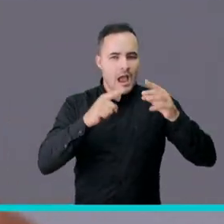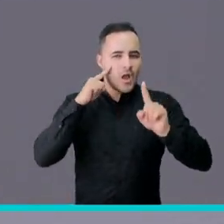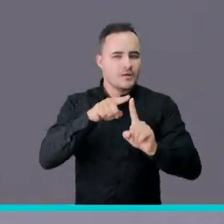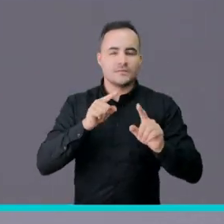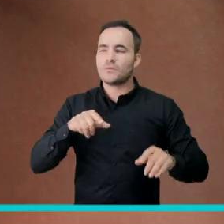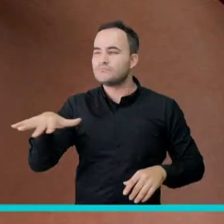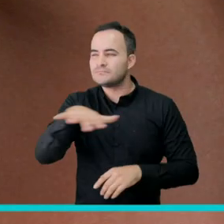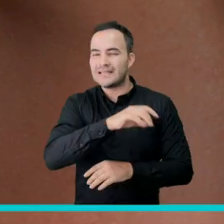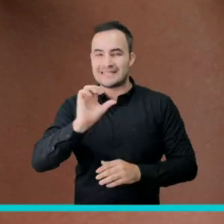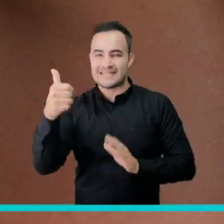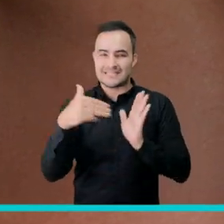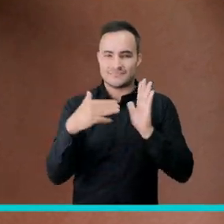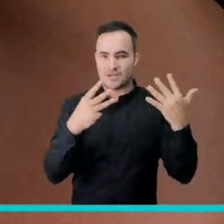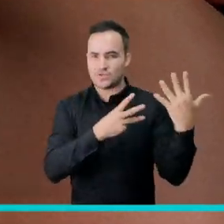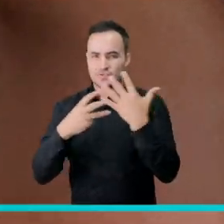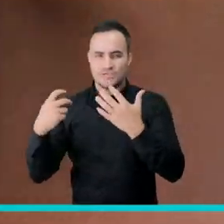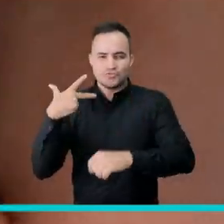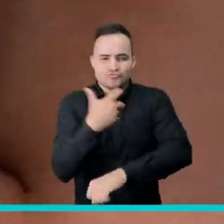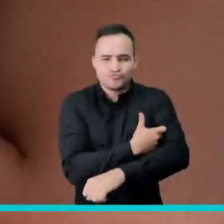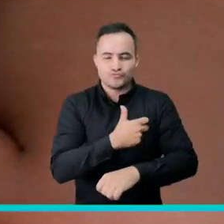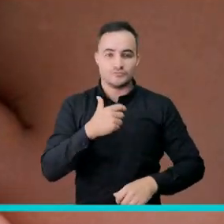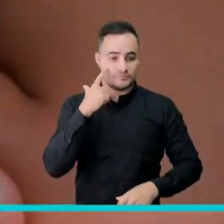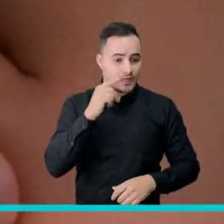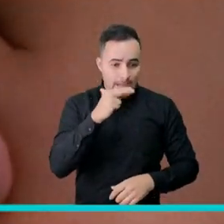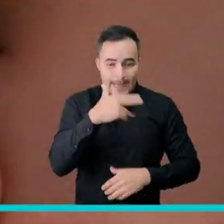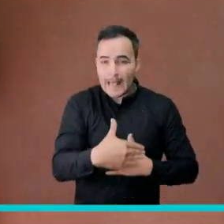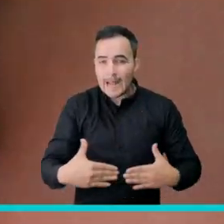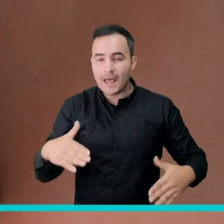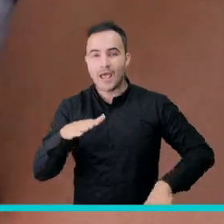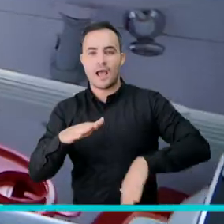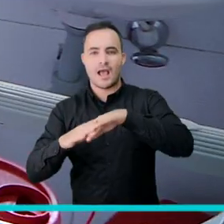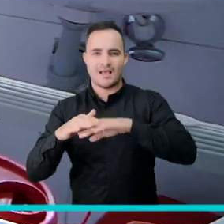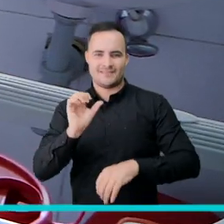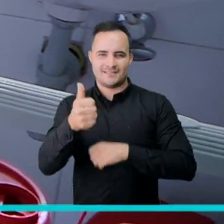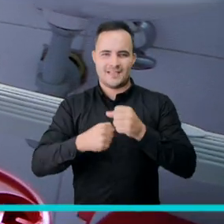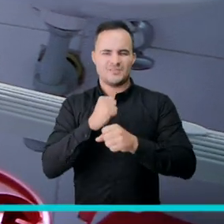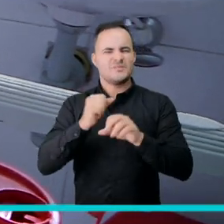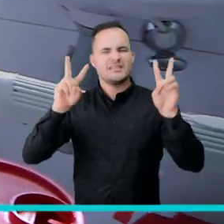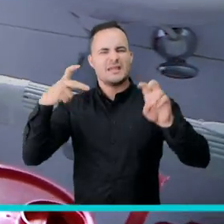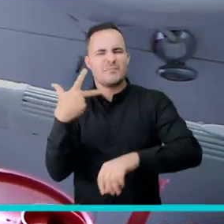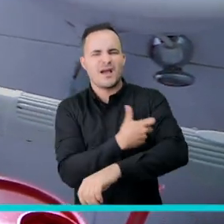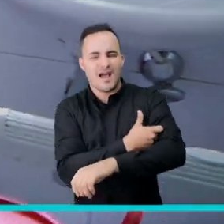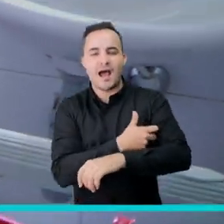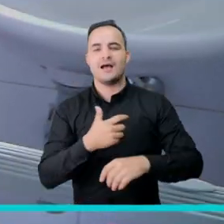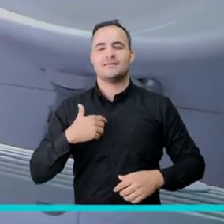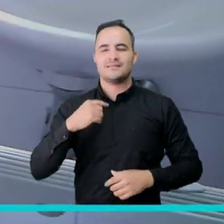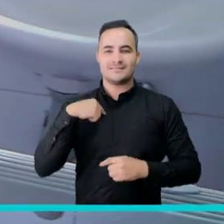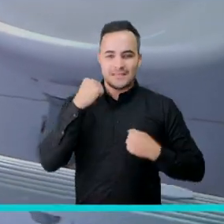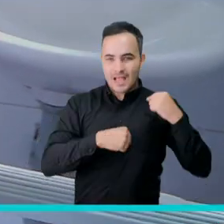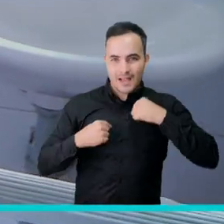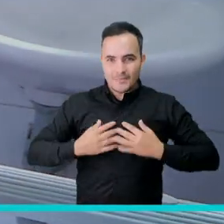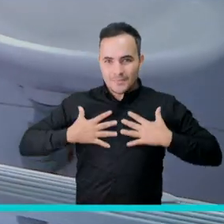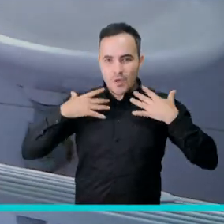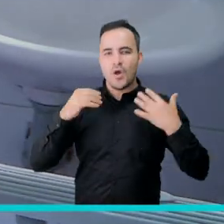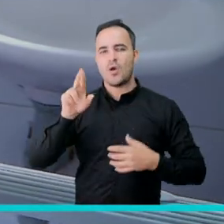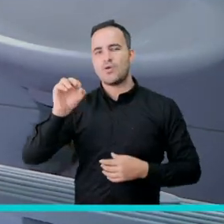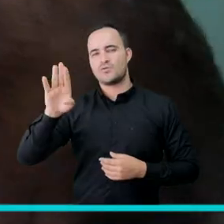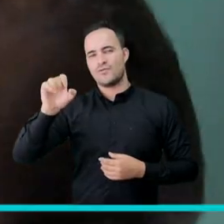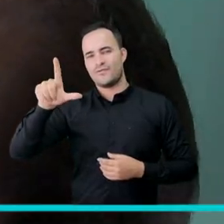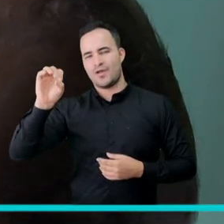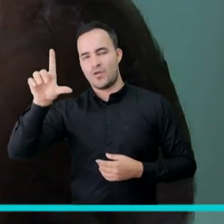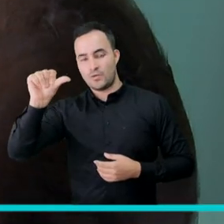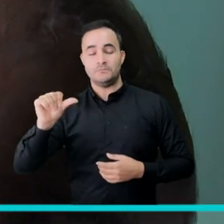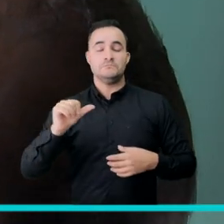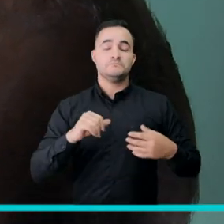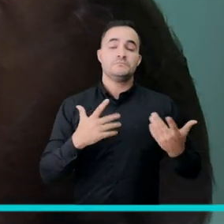el objetivo de vacunar a 10,800 niños y niñas hasta los 10 años contra sarampión y rubeola. Las jornadas